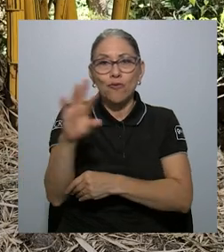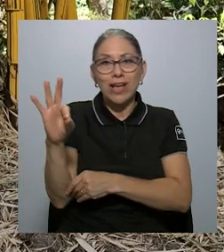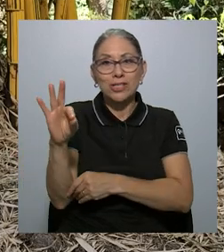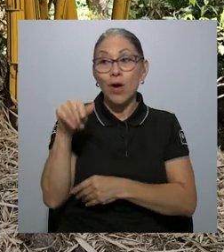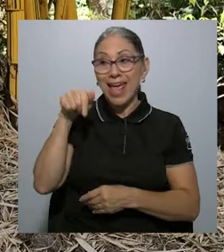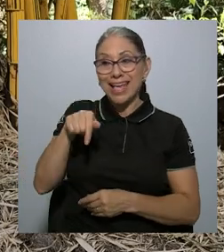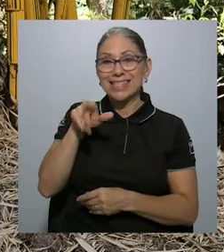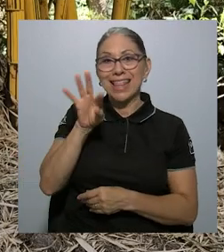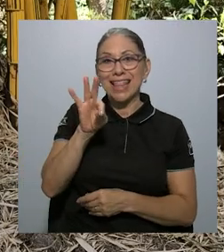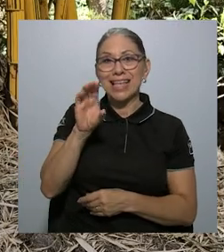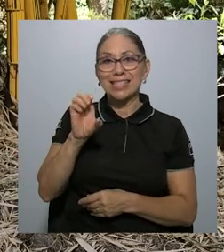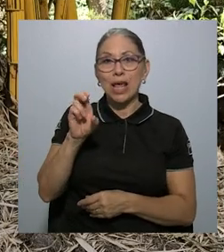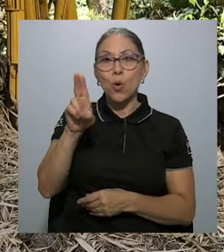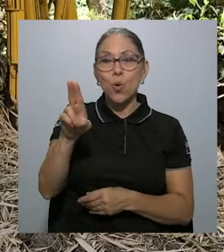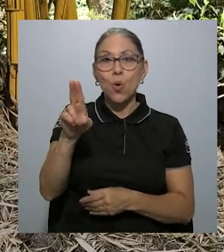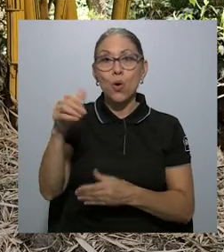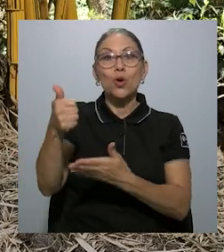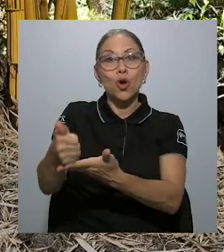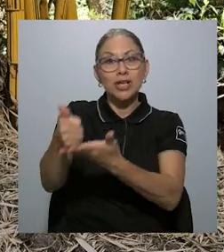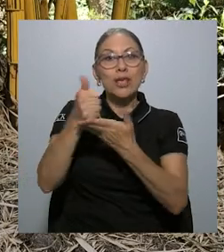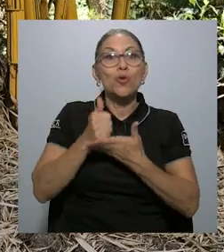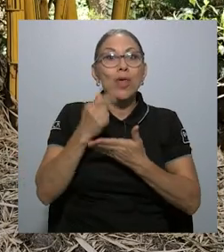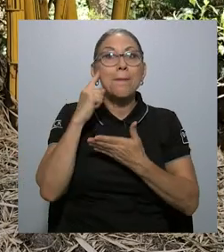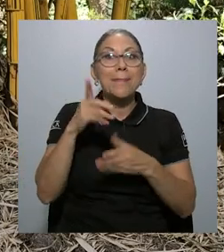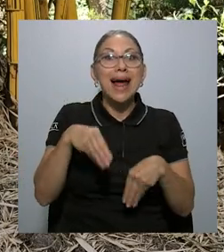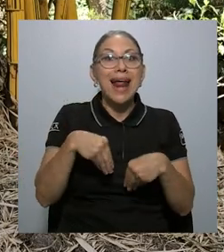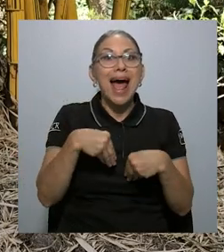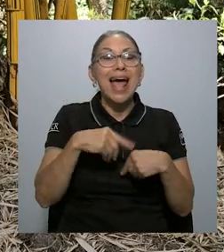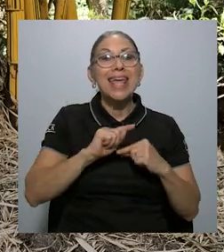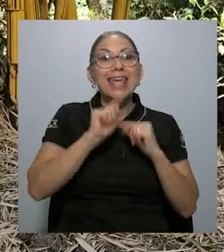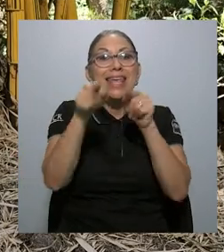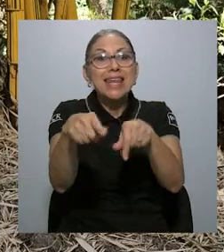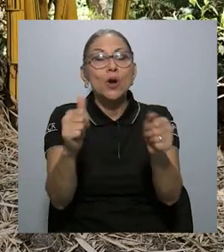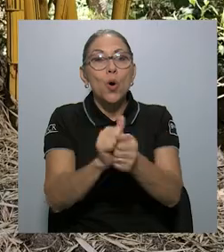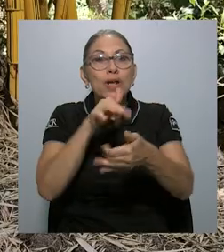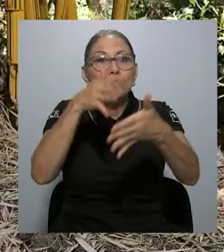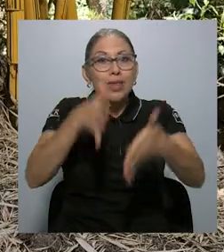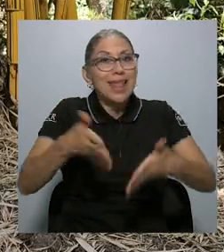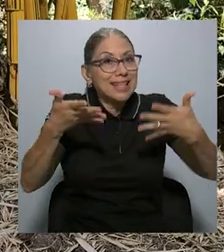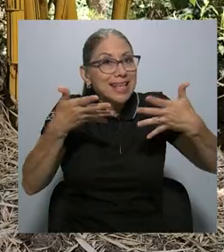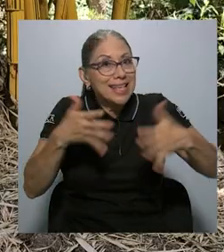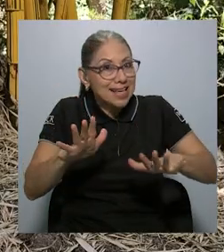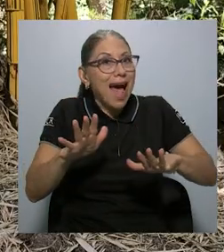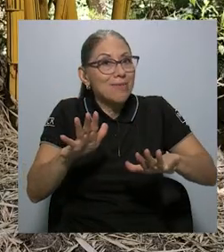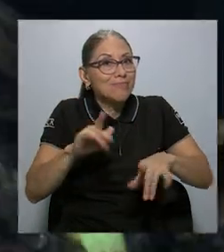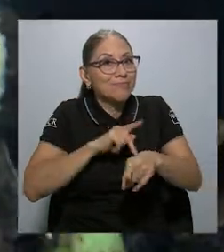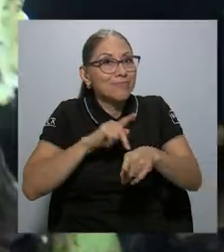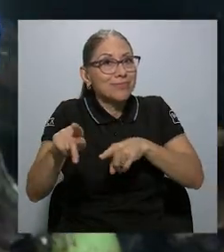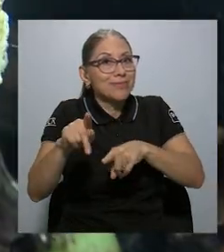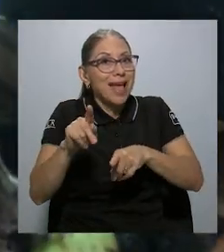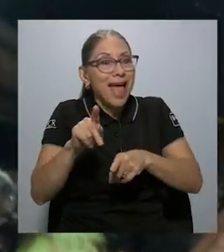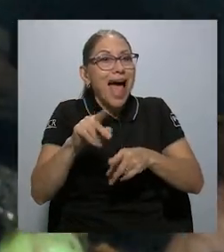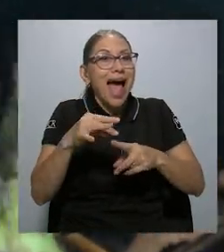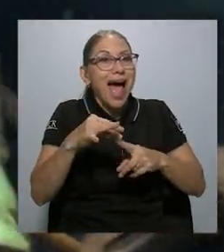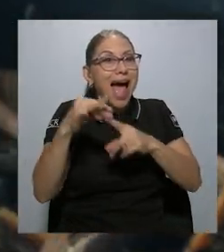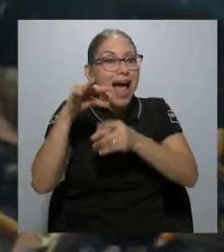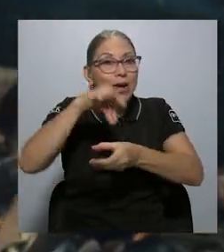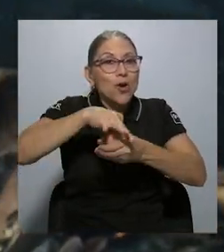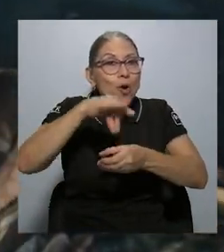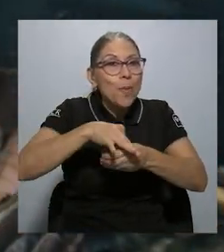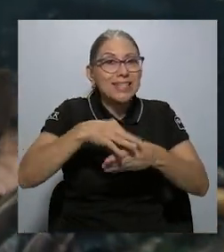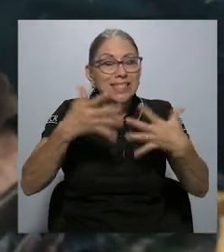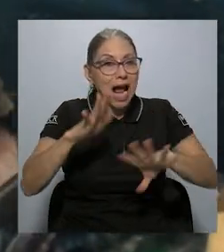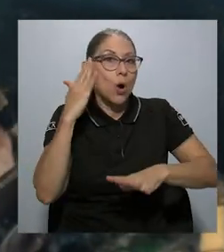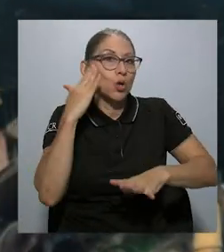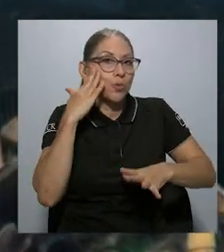está ayudando a llevar estudiantes que ya están, ¿verdad?, que son agrónomos, que ya tienen conocimiento en esta parte, les decimos,